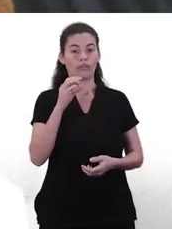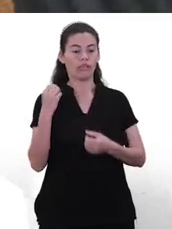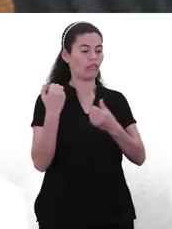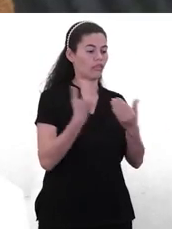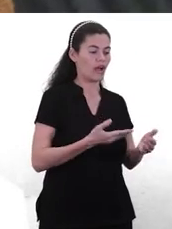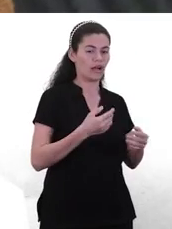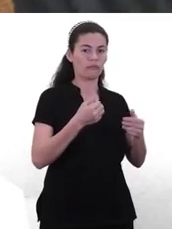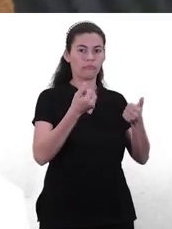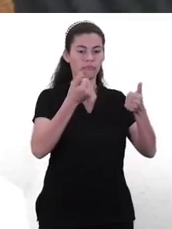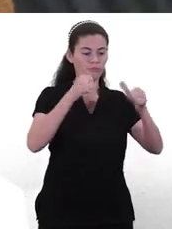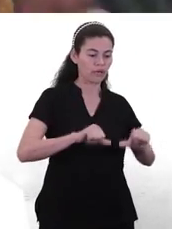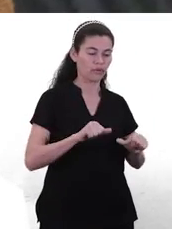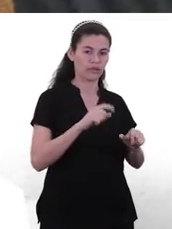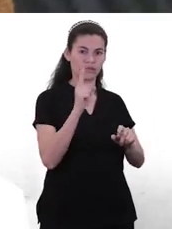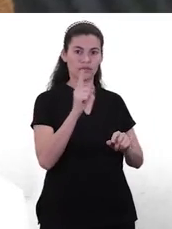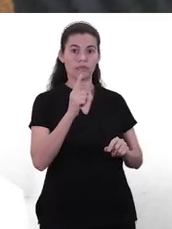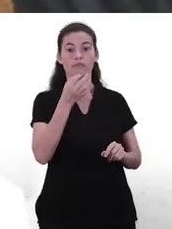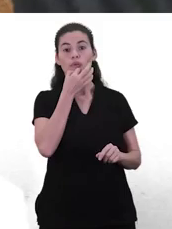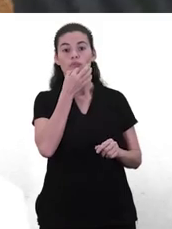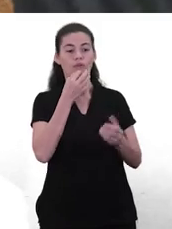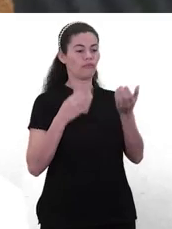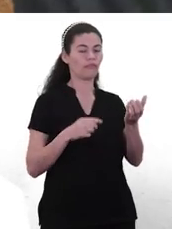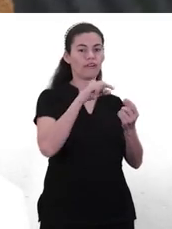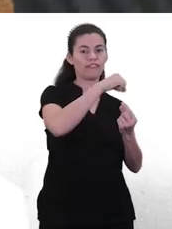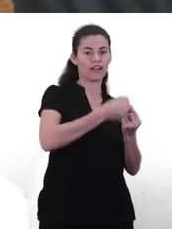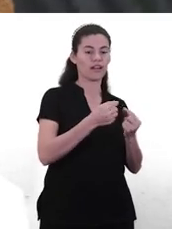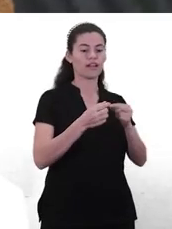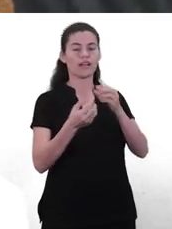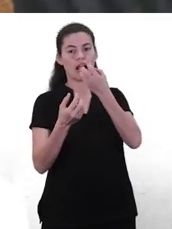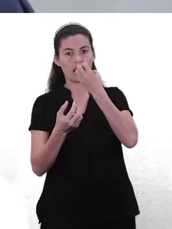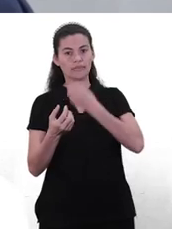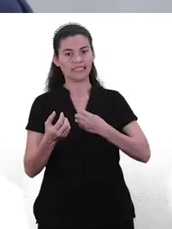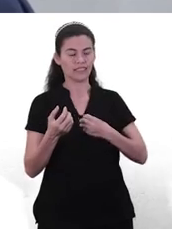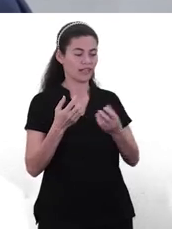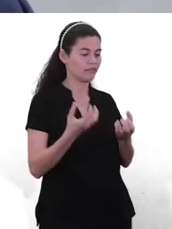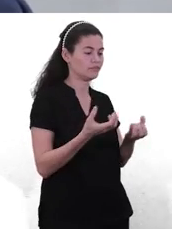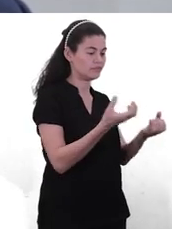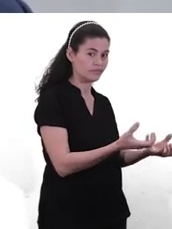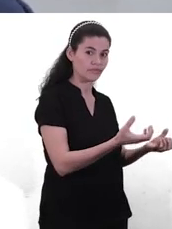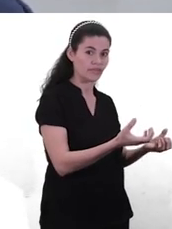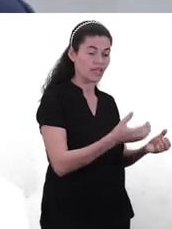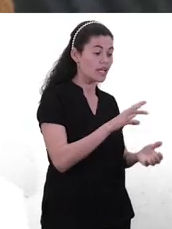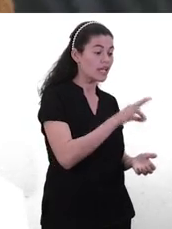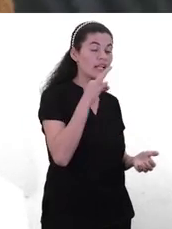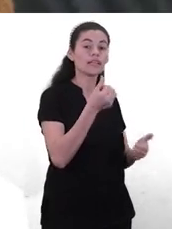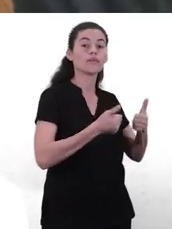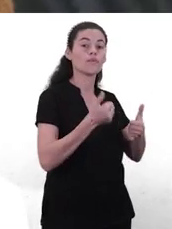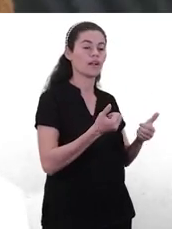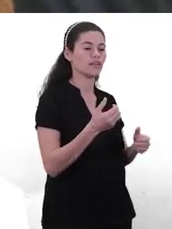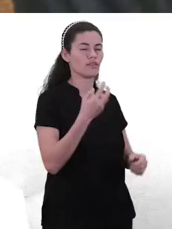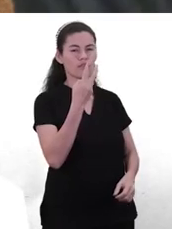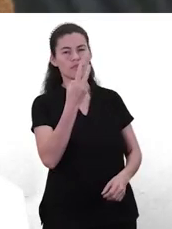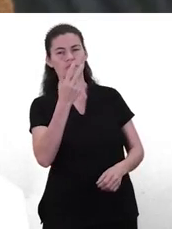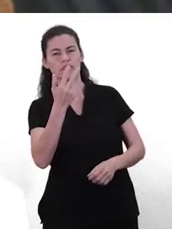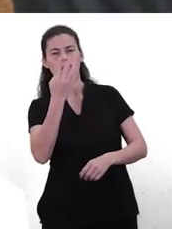hacer daño y la elección es, bueno, querer comer banana o manzana, ¿verdad? Que elija entre eso, Claro, entre lo mejor. Claro, cuando tiene 2, 3, 4